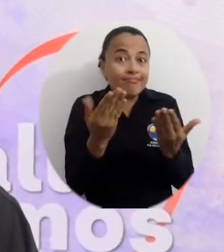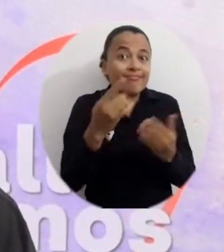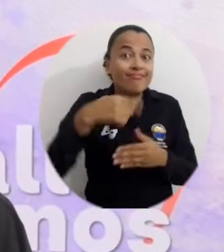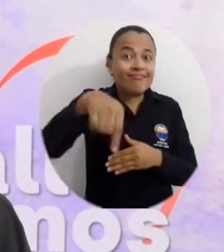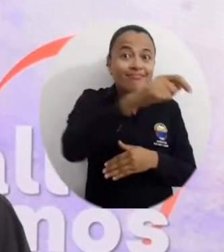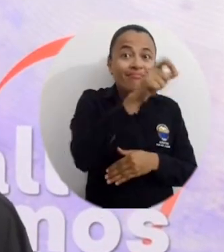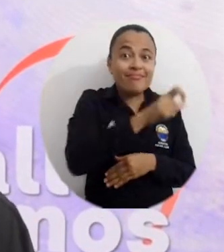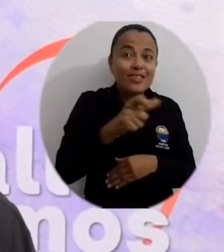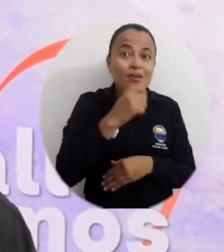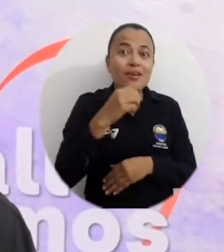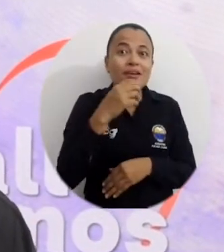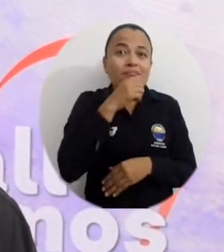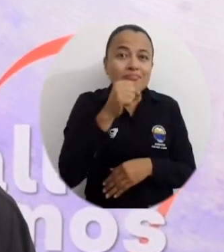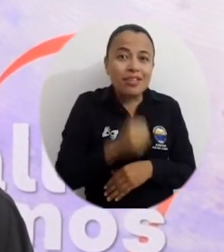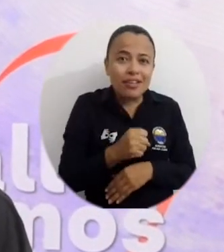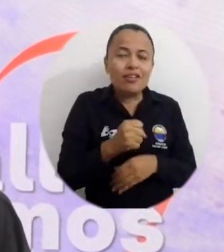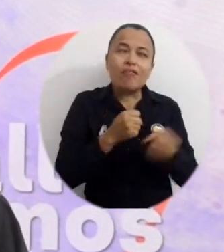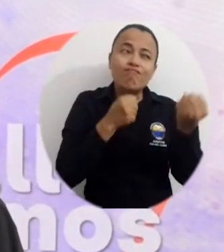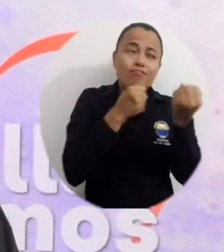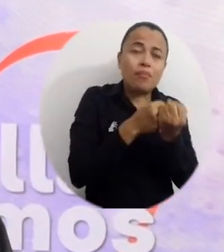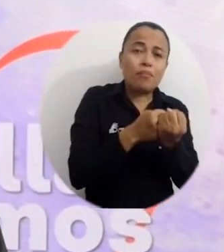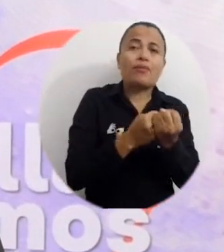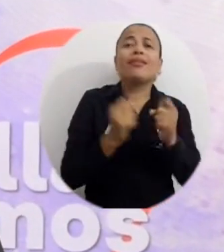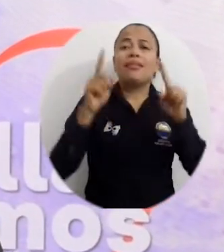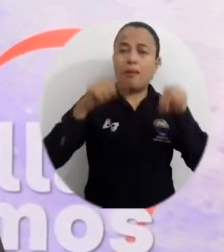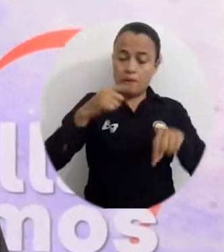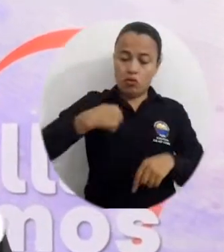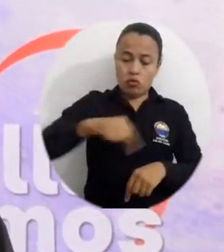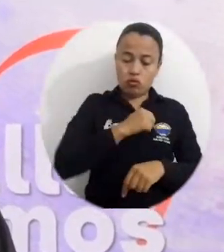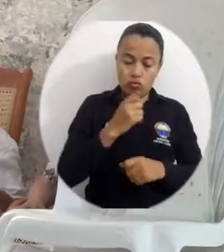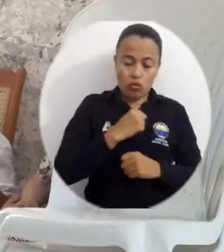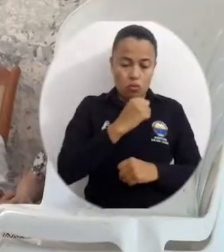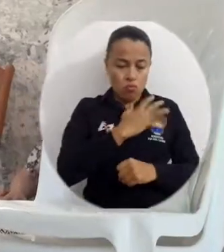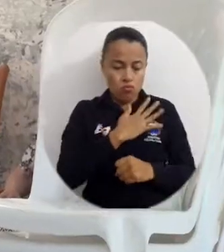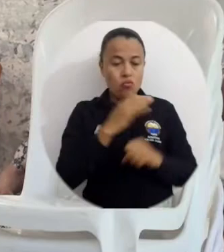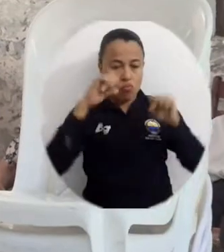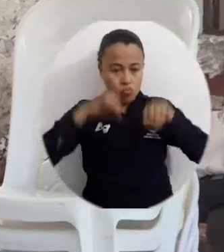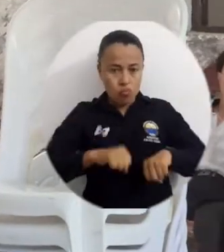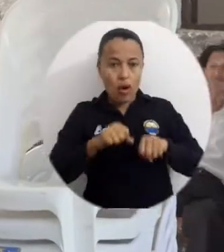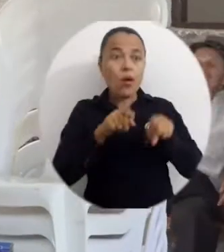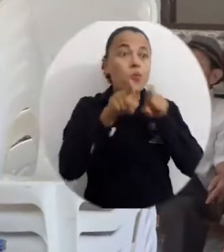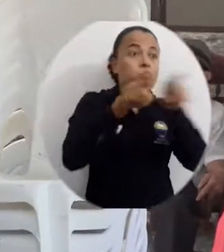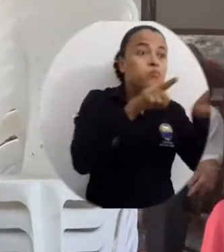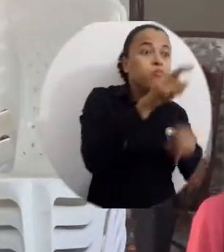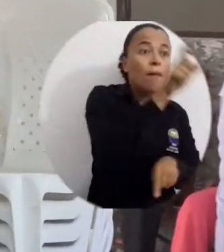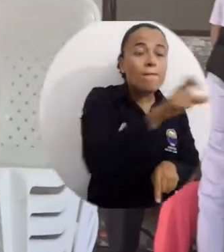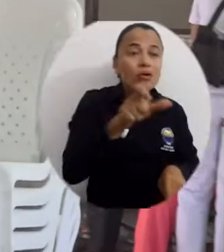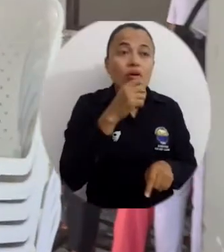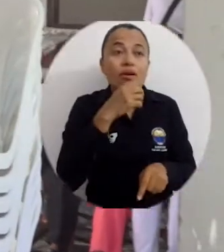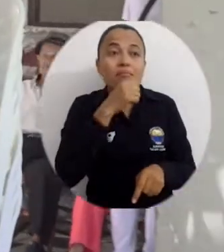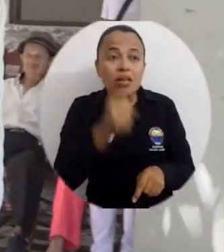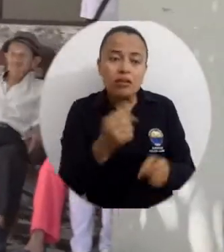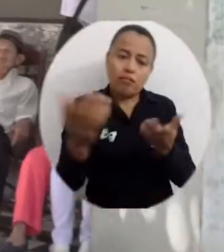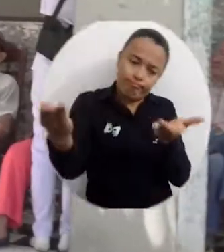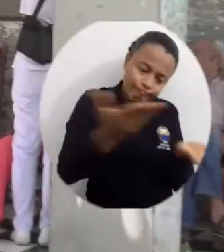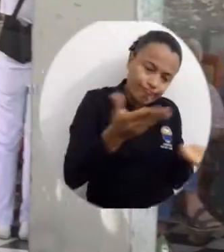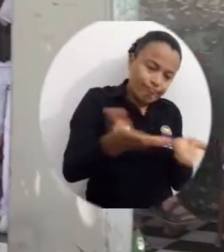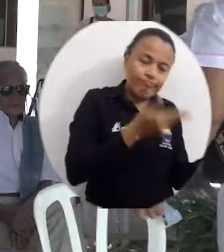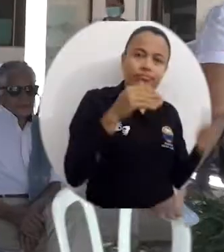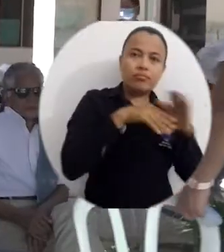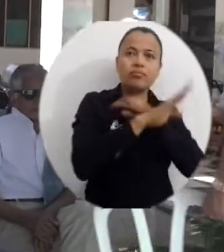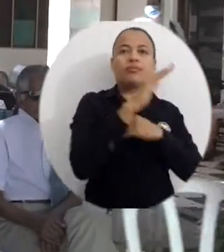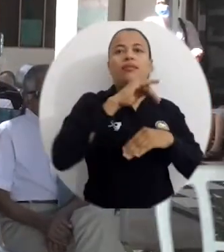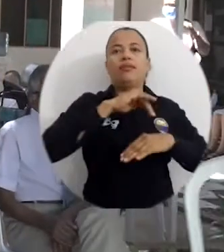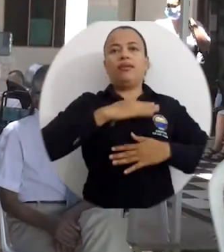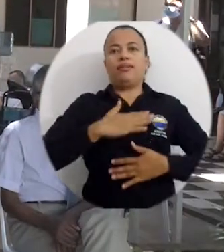Eso beneficiará sin duda a todos los ancianos. También nos dará la posibilidad de poder acoger a un mayor número